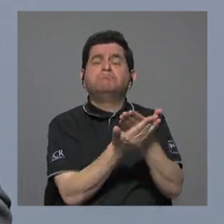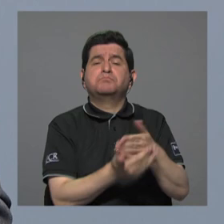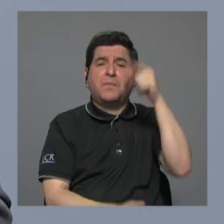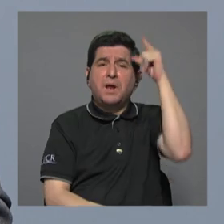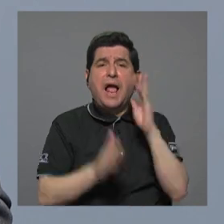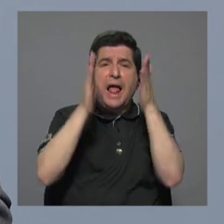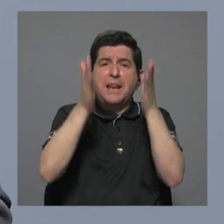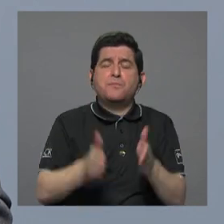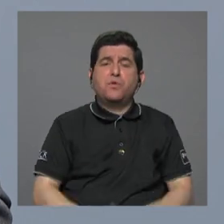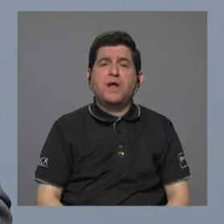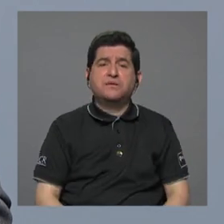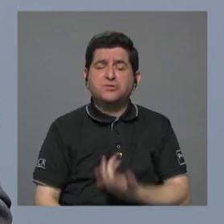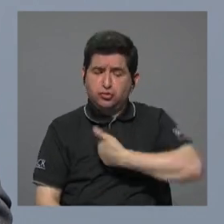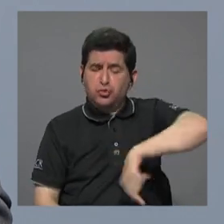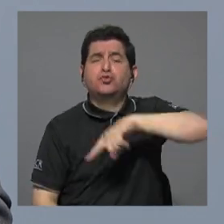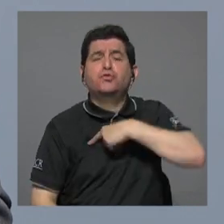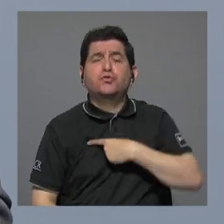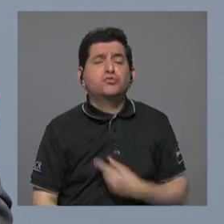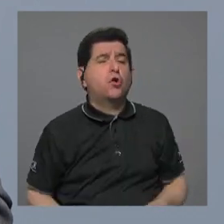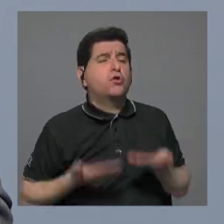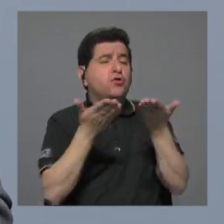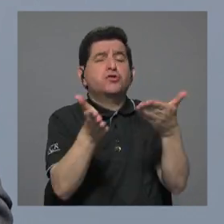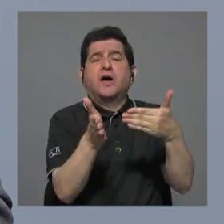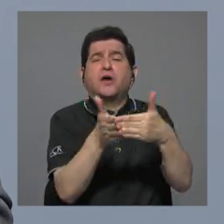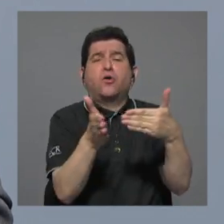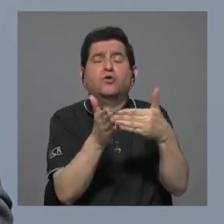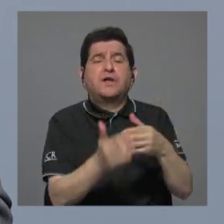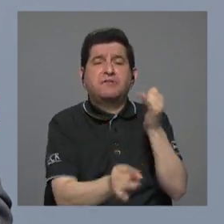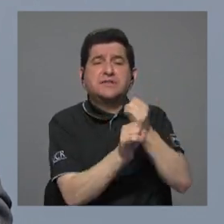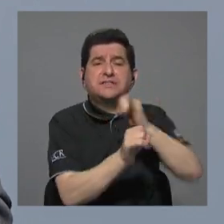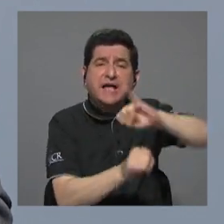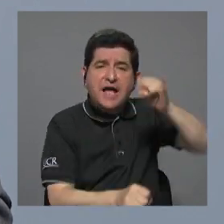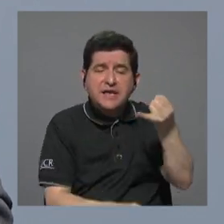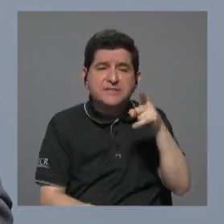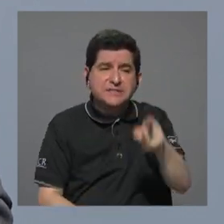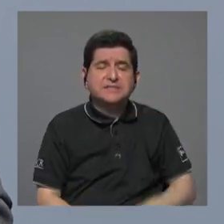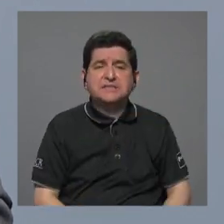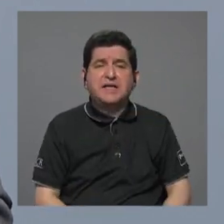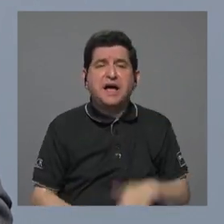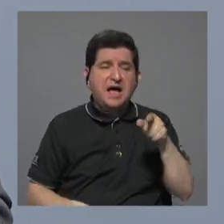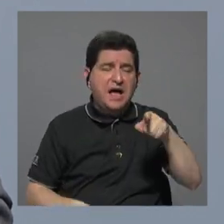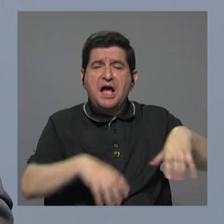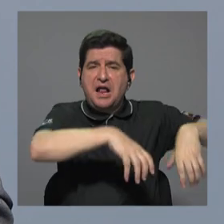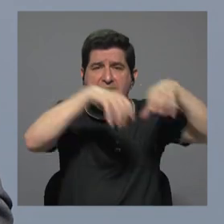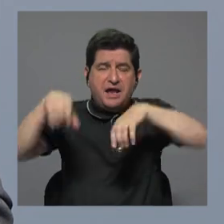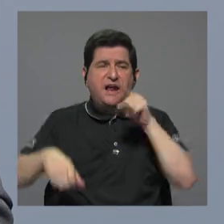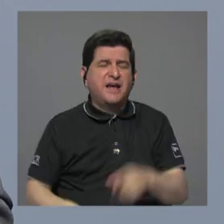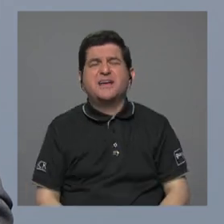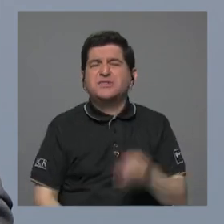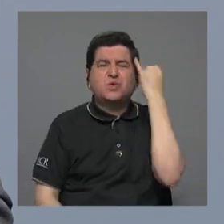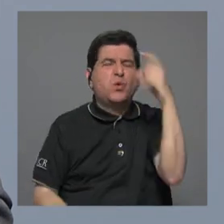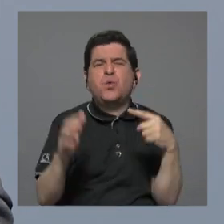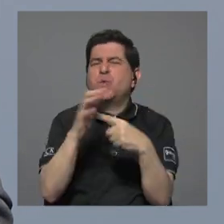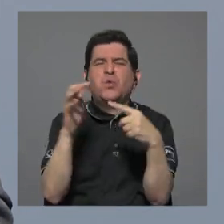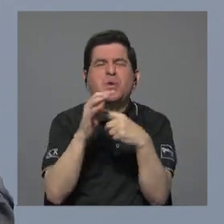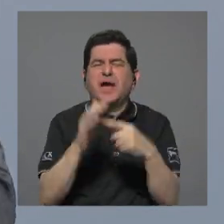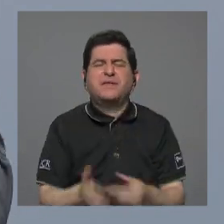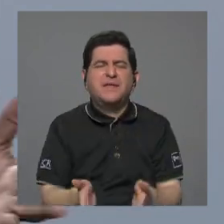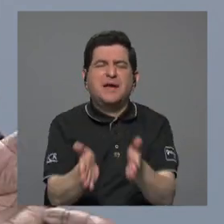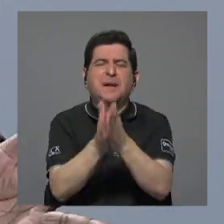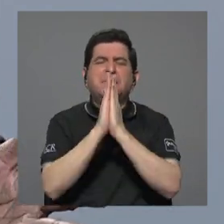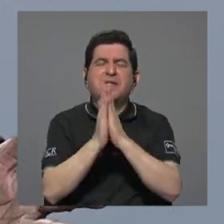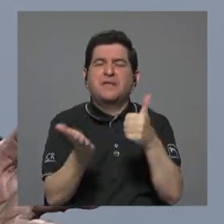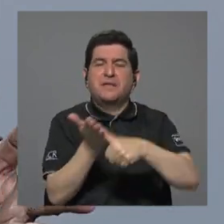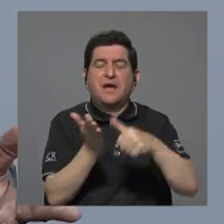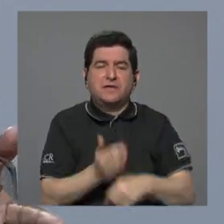limonenses que le van a devolver a JAPDEVA la carga eso es populismo buscando atraer votos porque